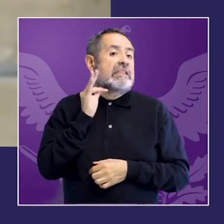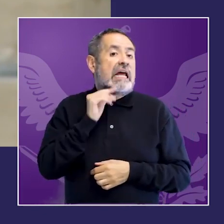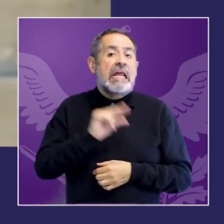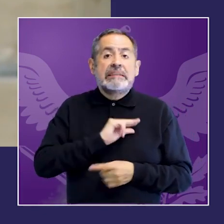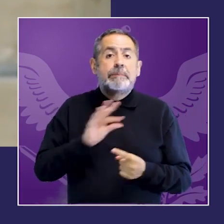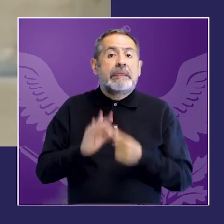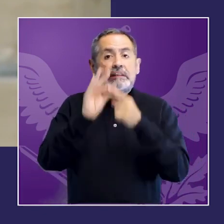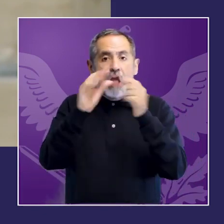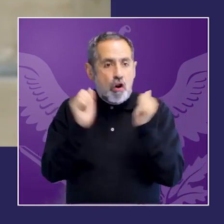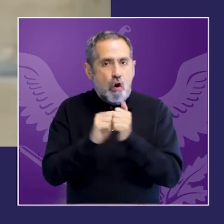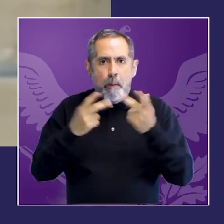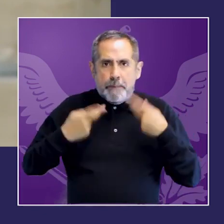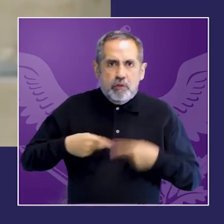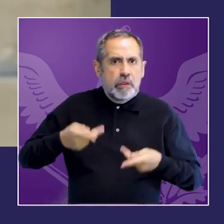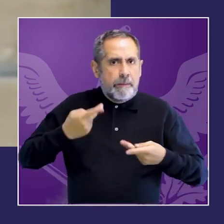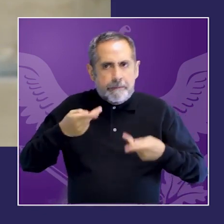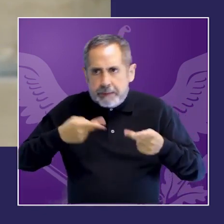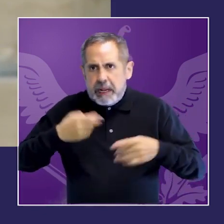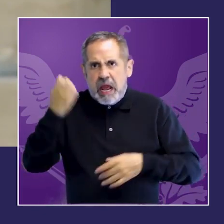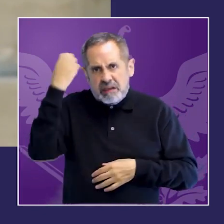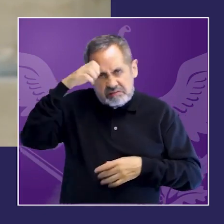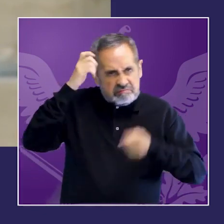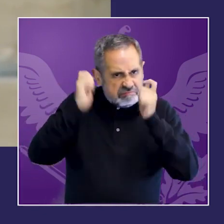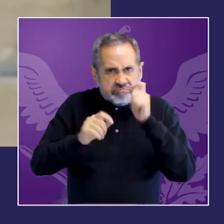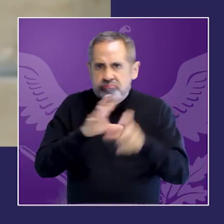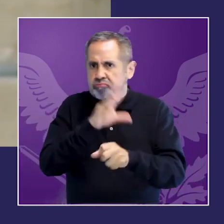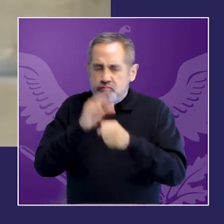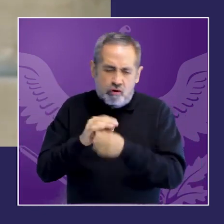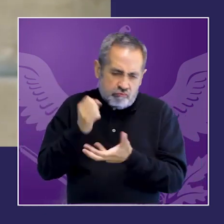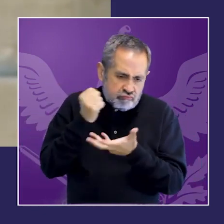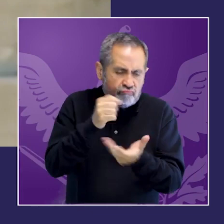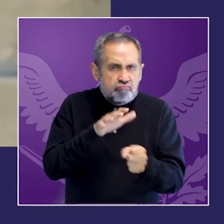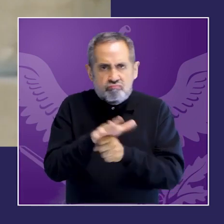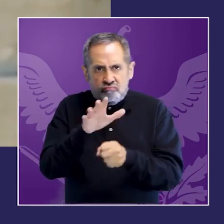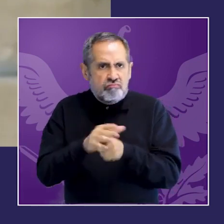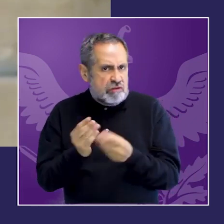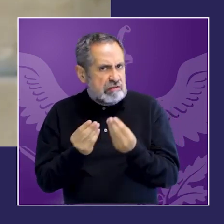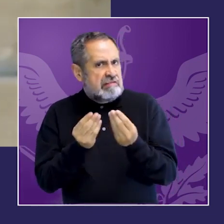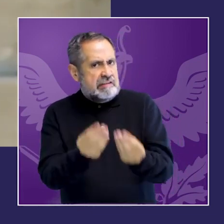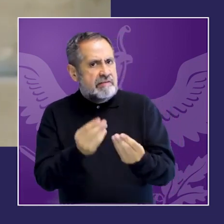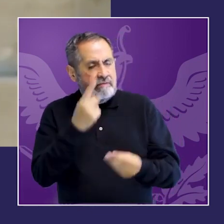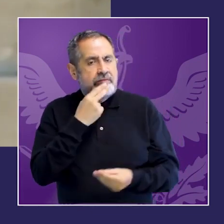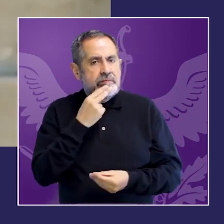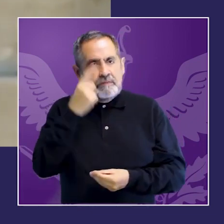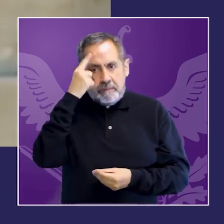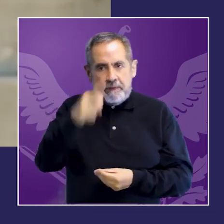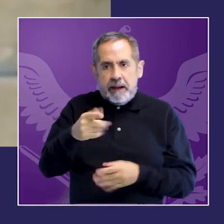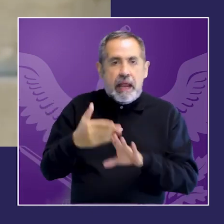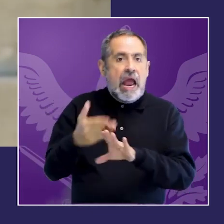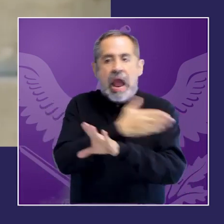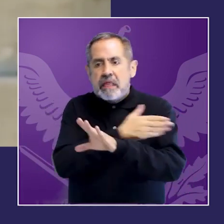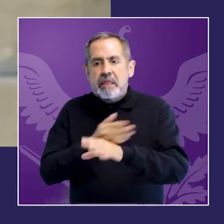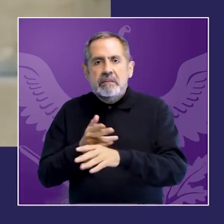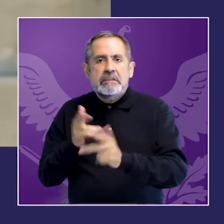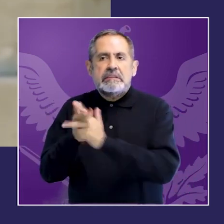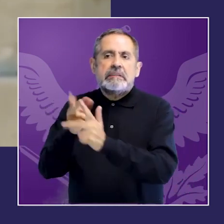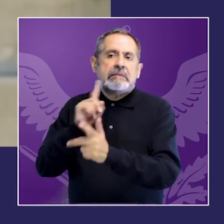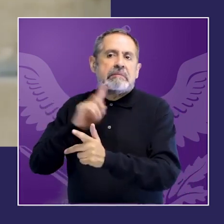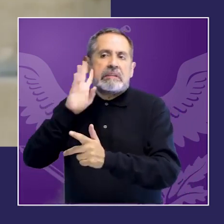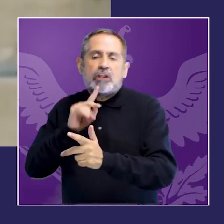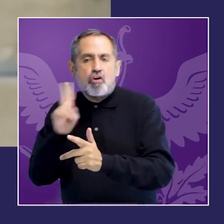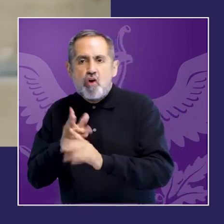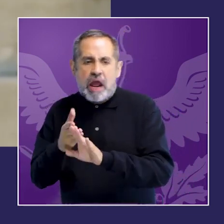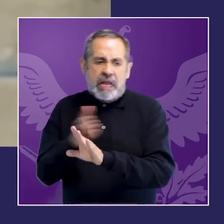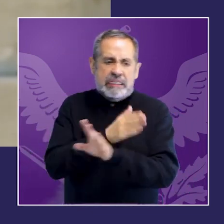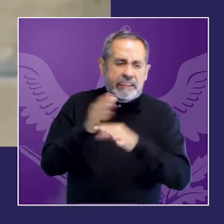la UFEM en Argentina es un ejemplo de eso ahora una pequeña señal de cuidado digamos allí